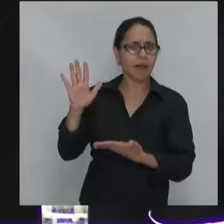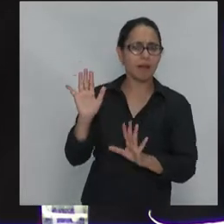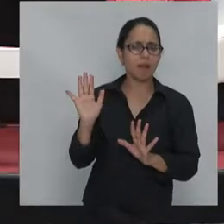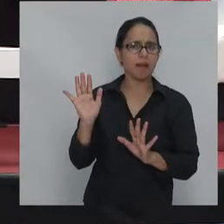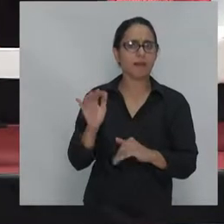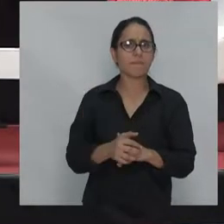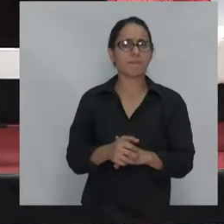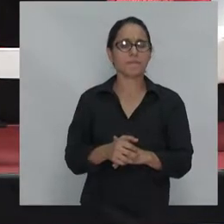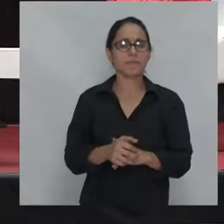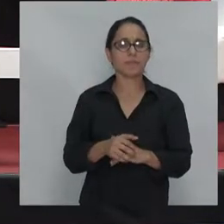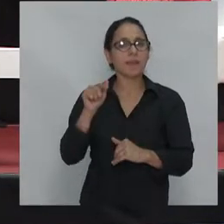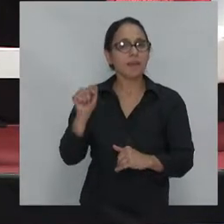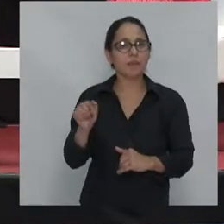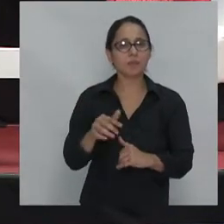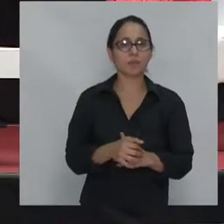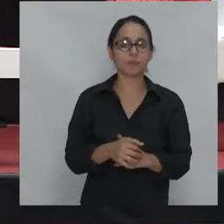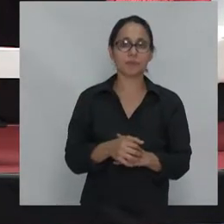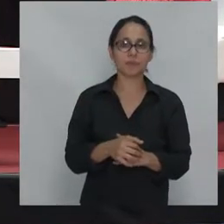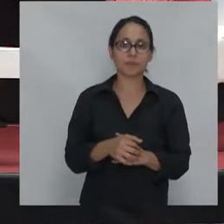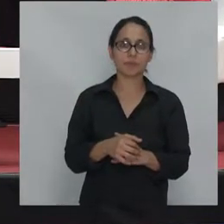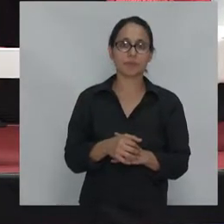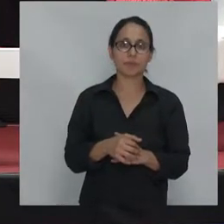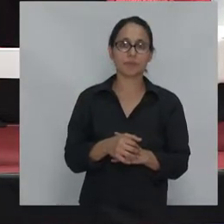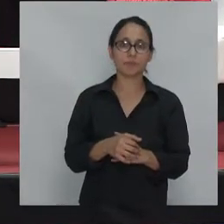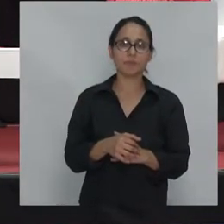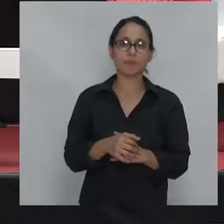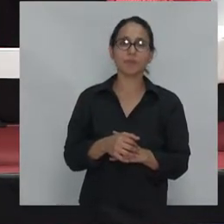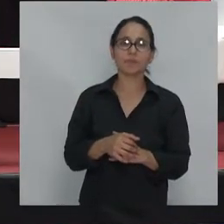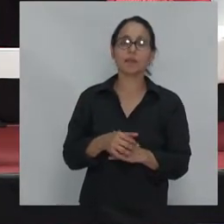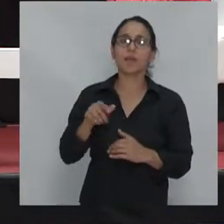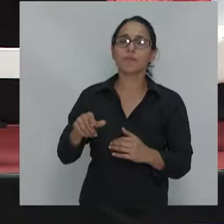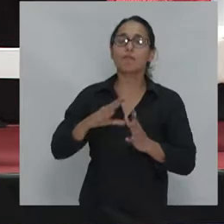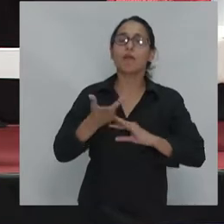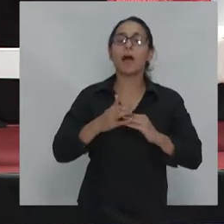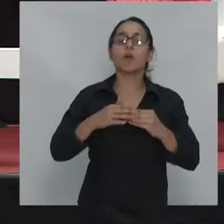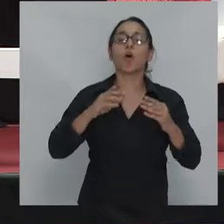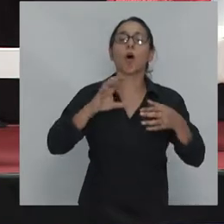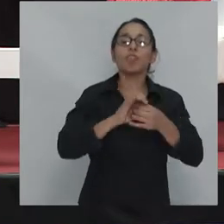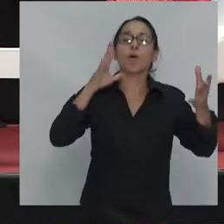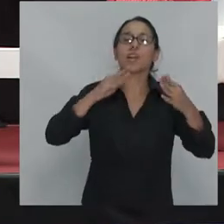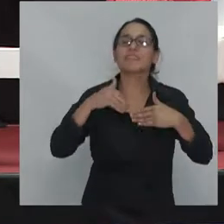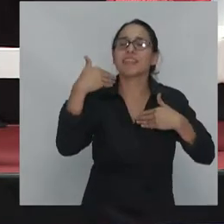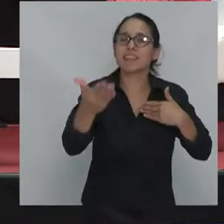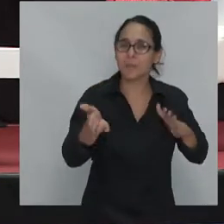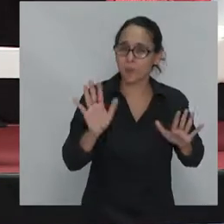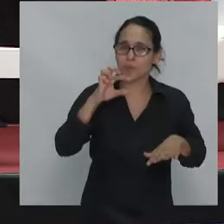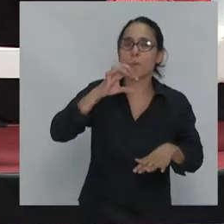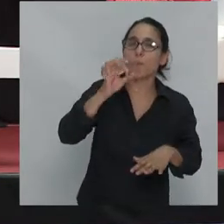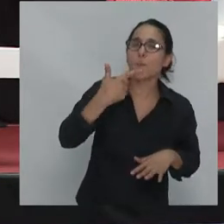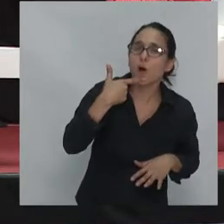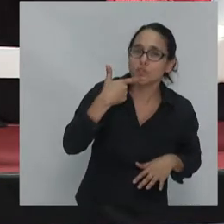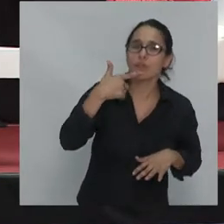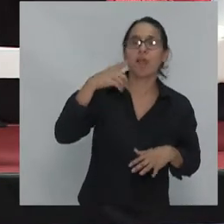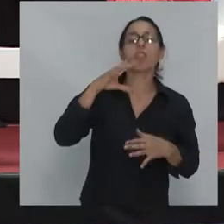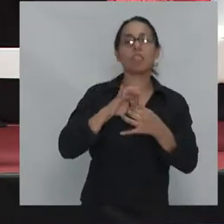eso es realmente la resistencia a la postdemocracia. Esa postdemocracia tiene para mí dos